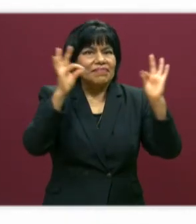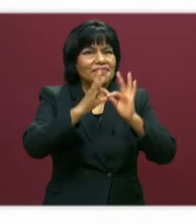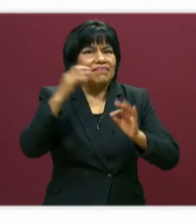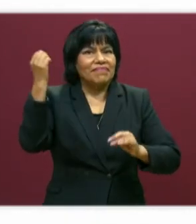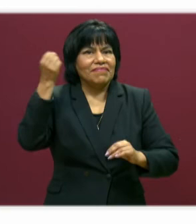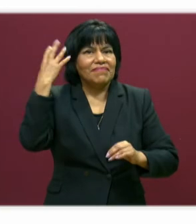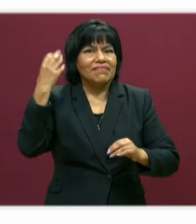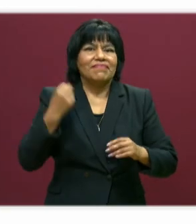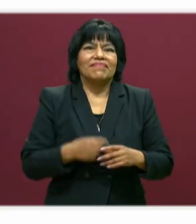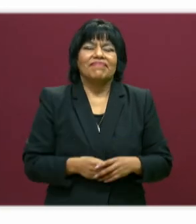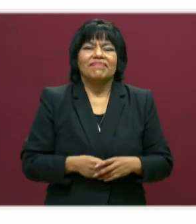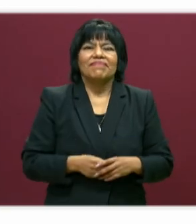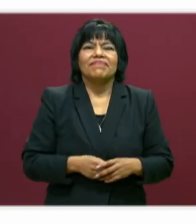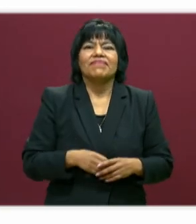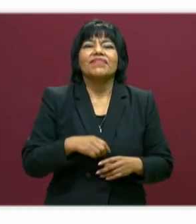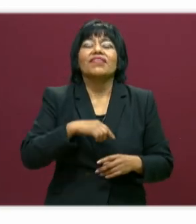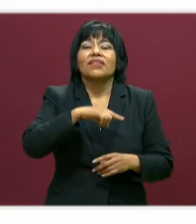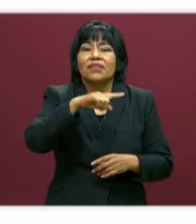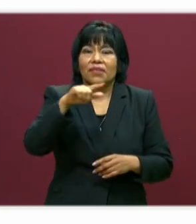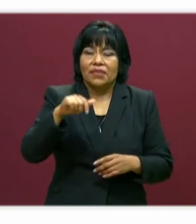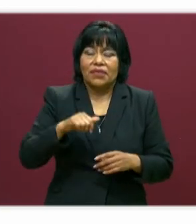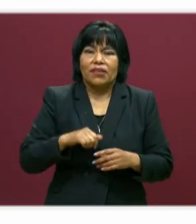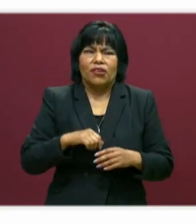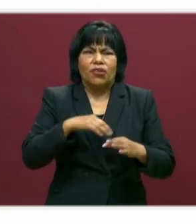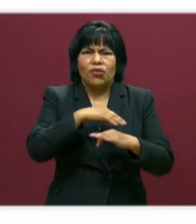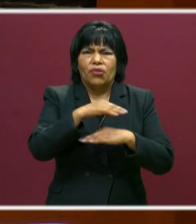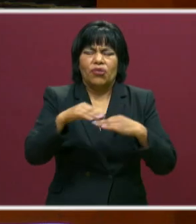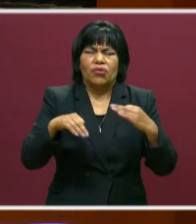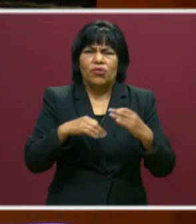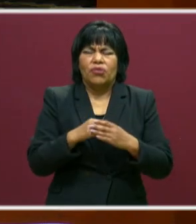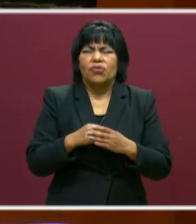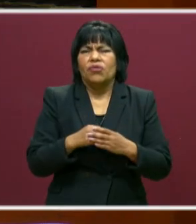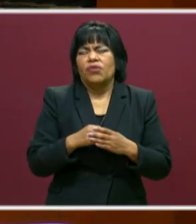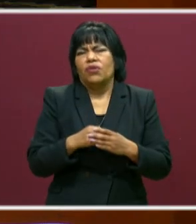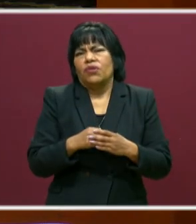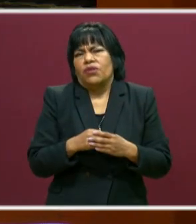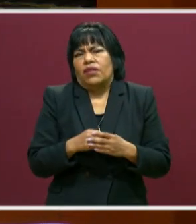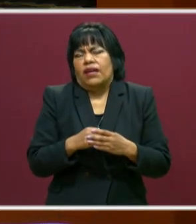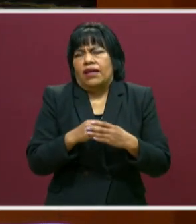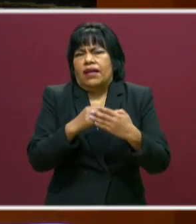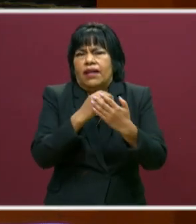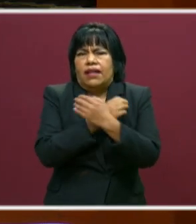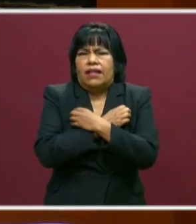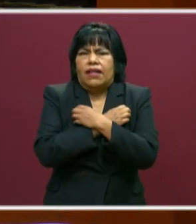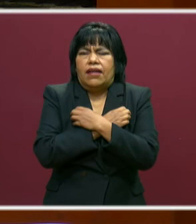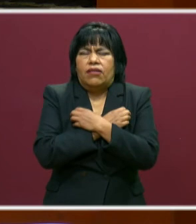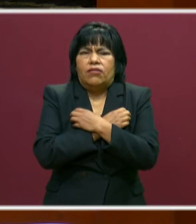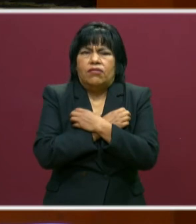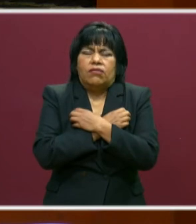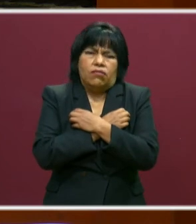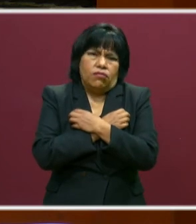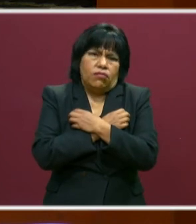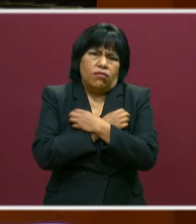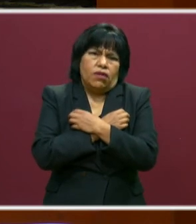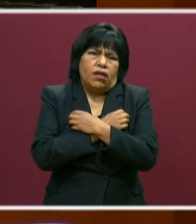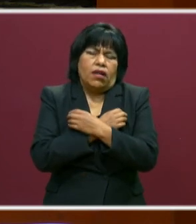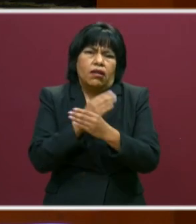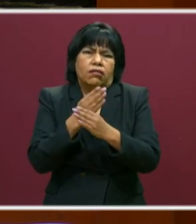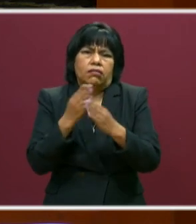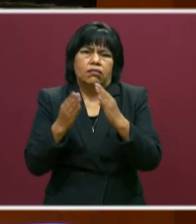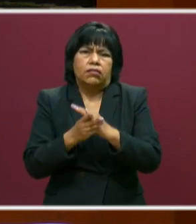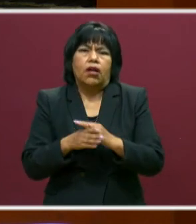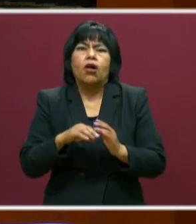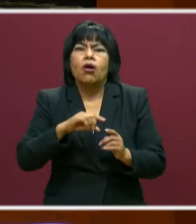Este va a ser el primer foro. El siguiente foro va a ser con toda la educación superior, toda la educación superior. Y el otro va a ser con